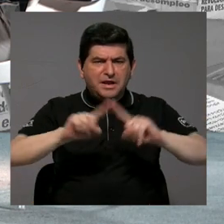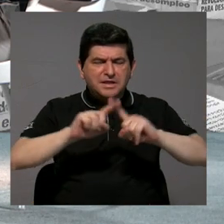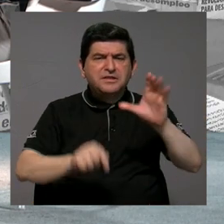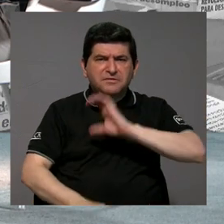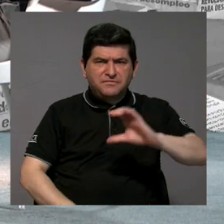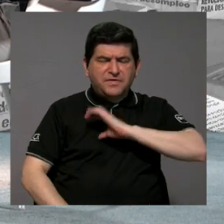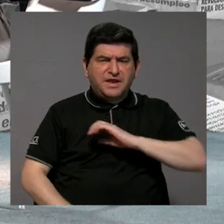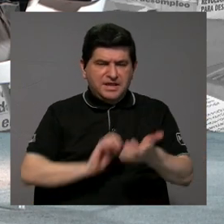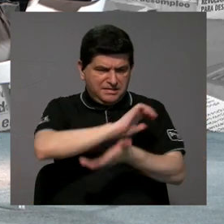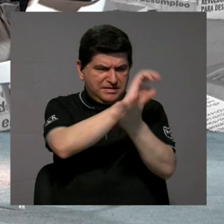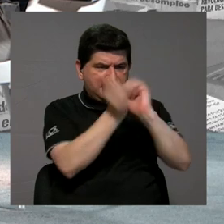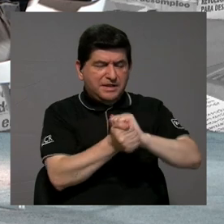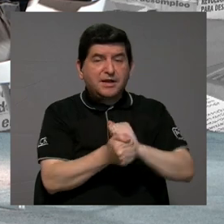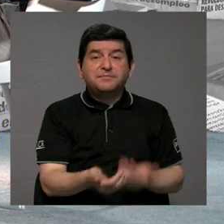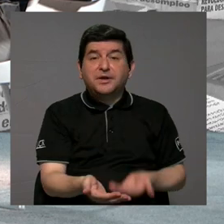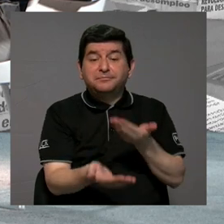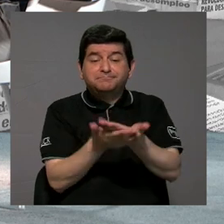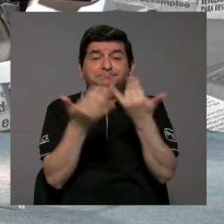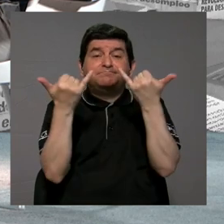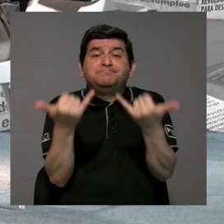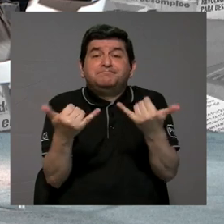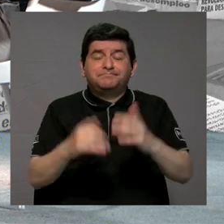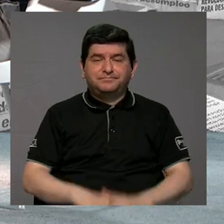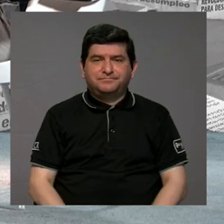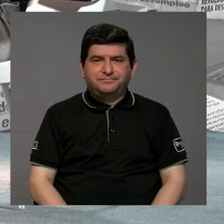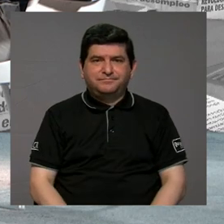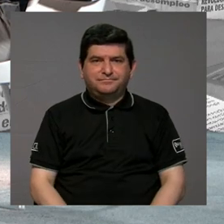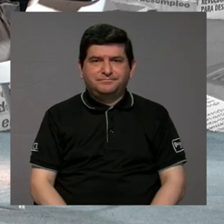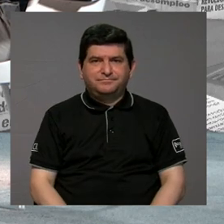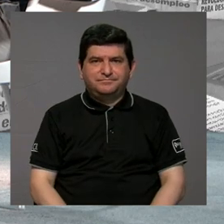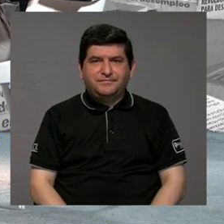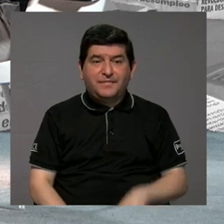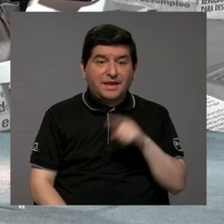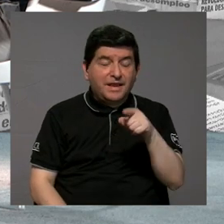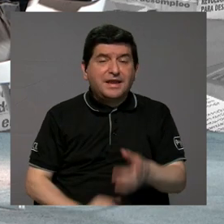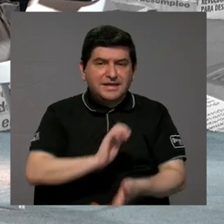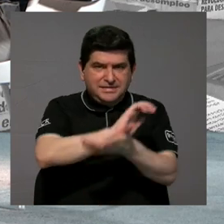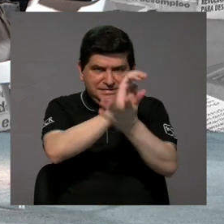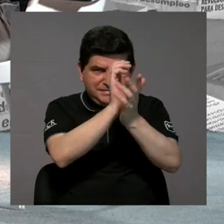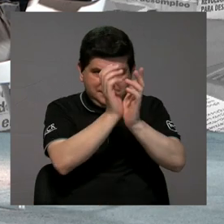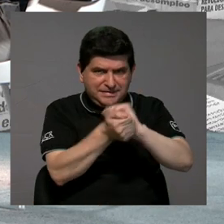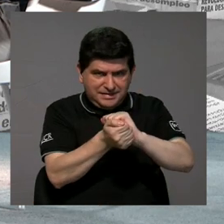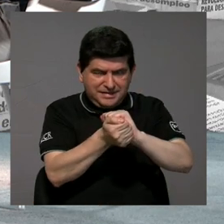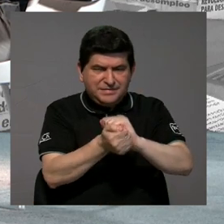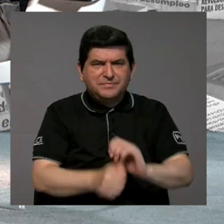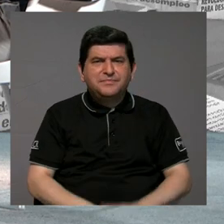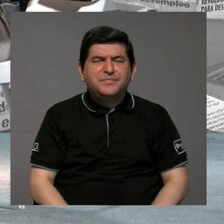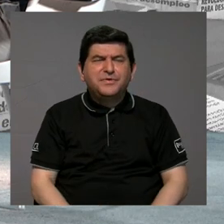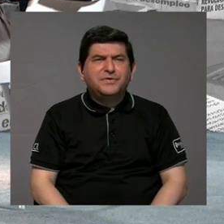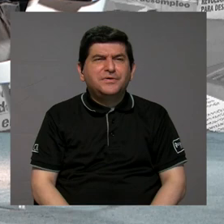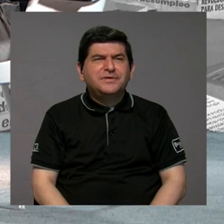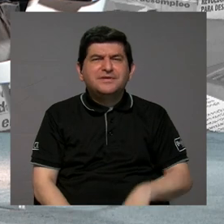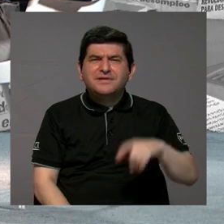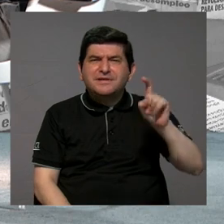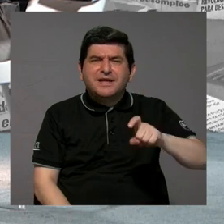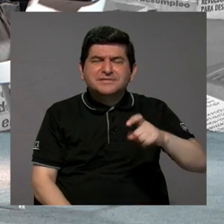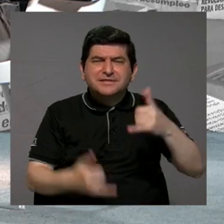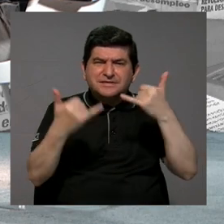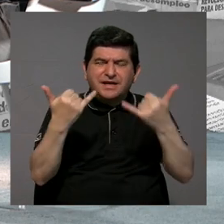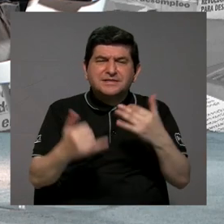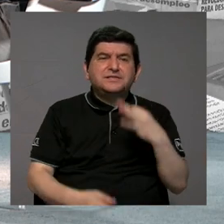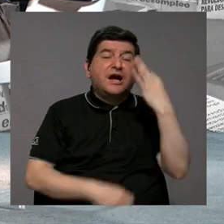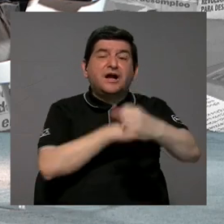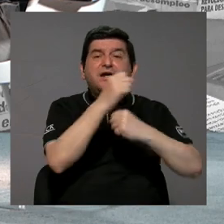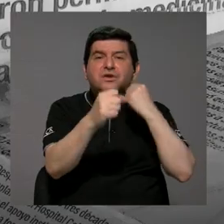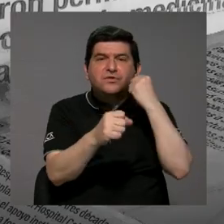aspectos de esta reforma. Ahí está planteado. Tendría que ser en la reforma, perdón, tendría que ser ya